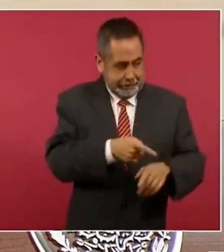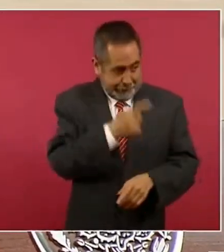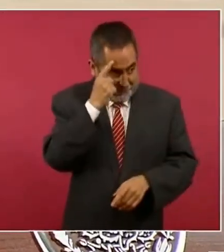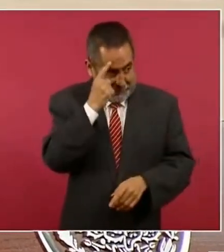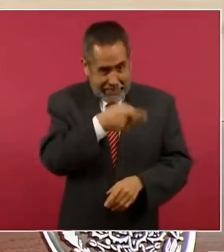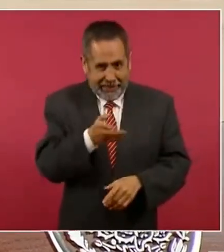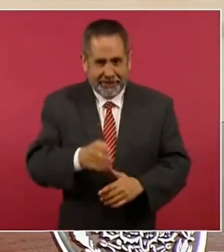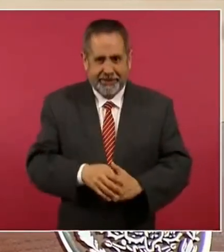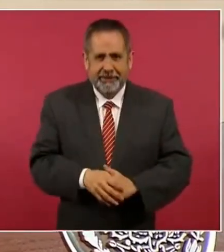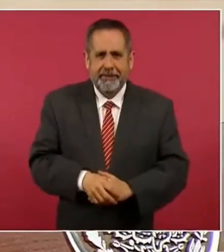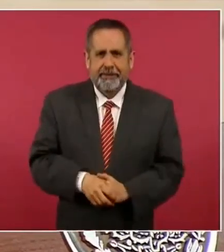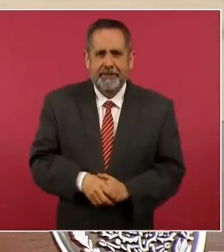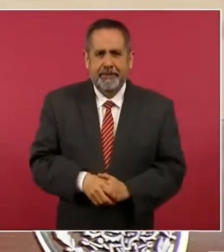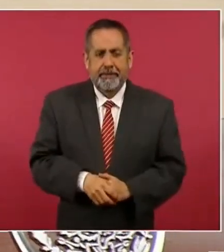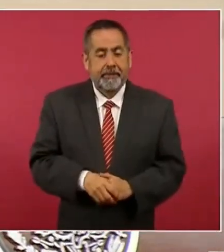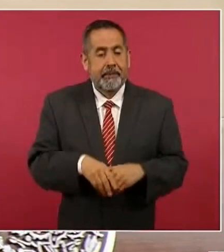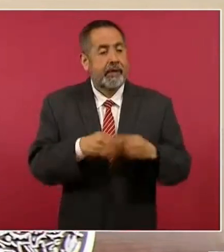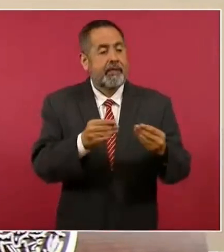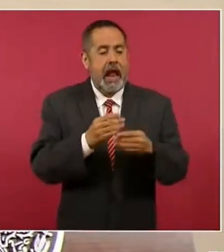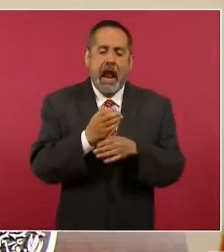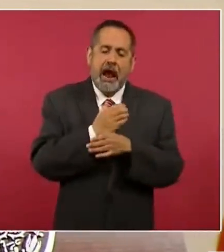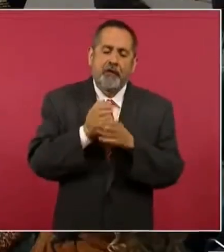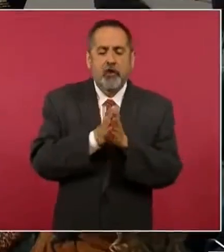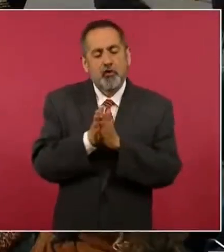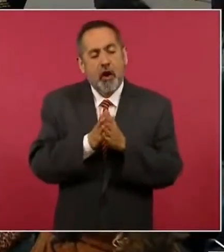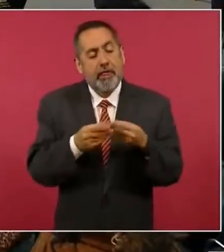aunque sea café y chocolate